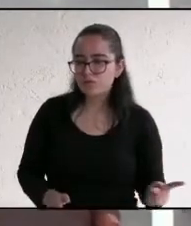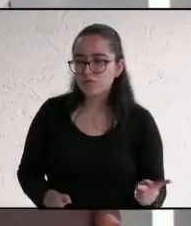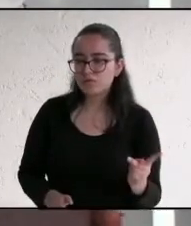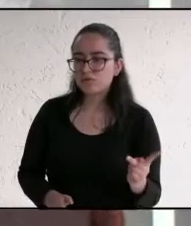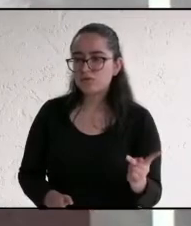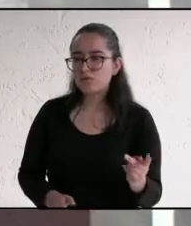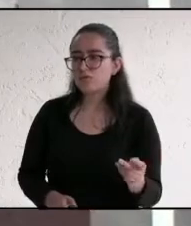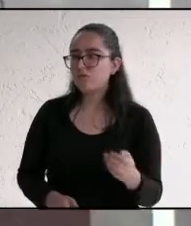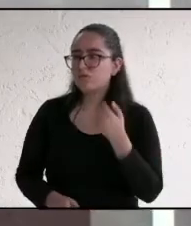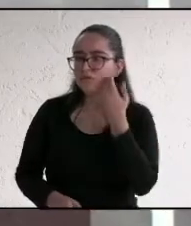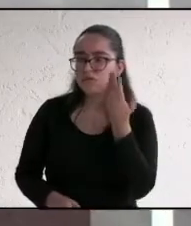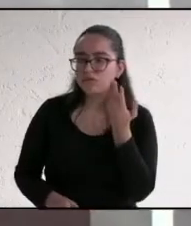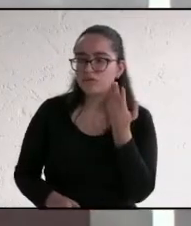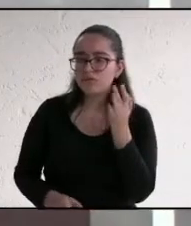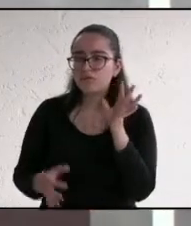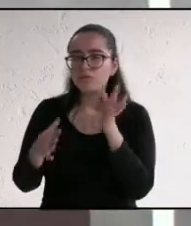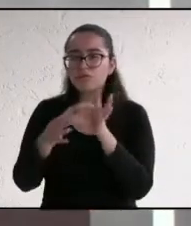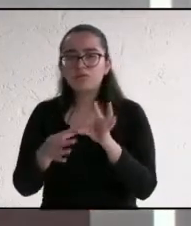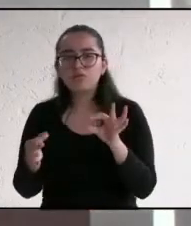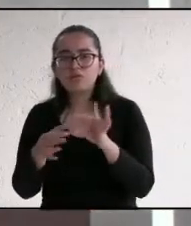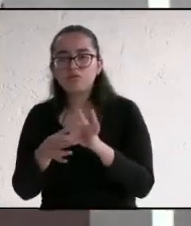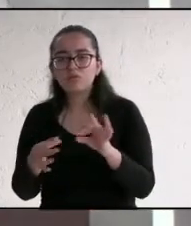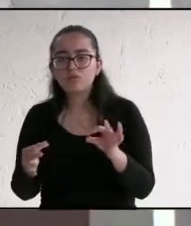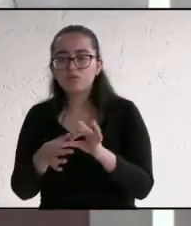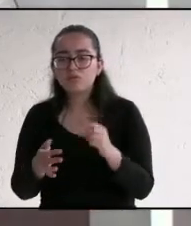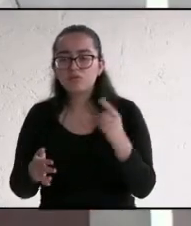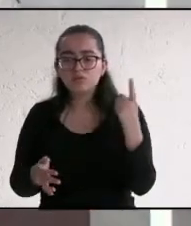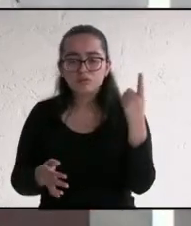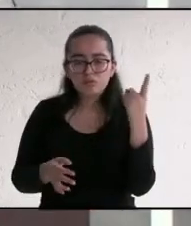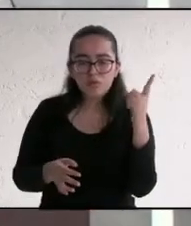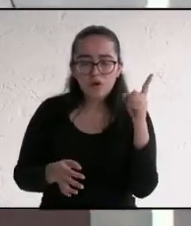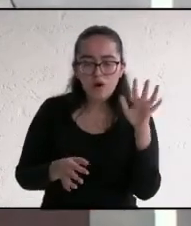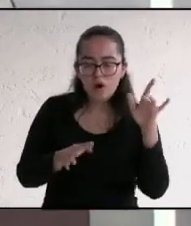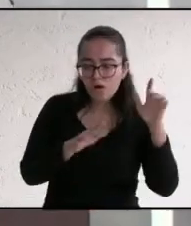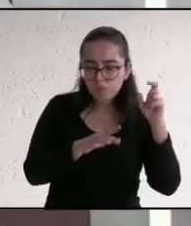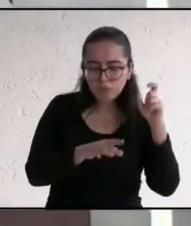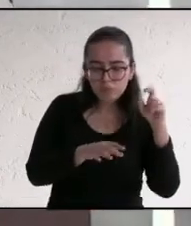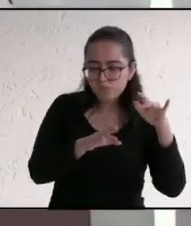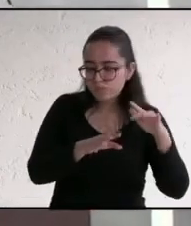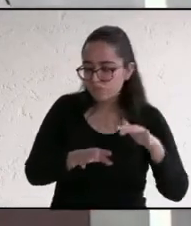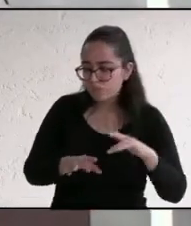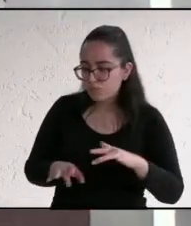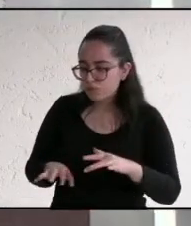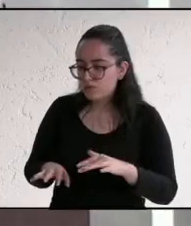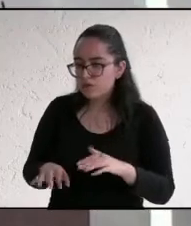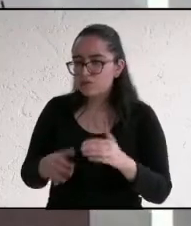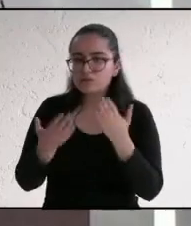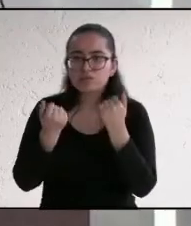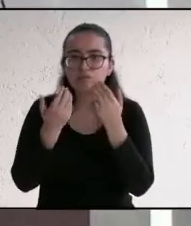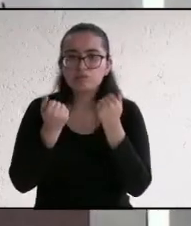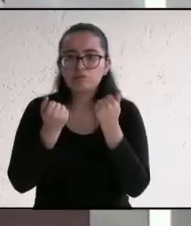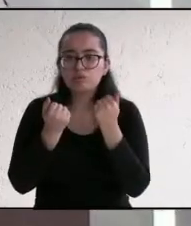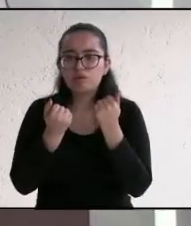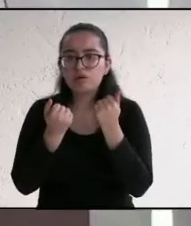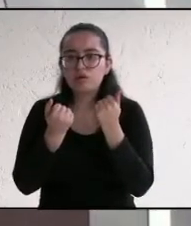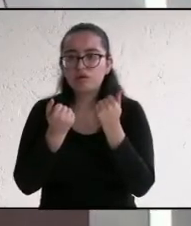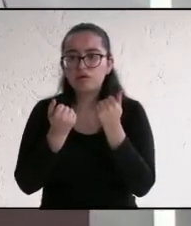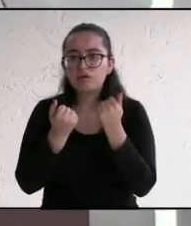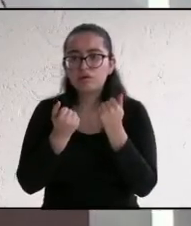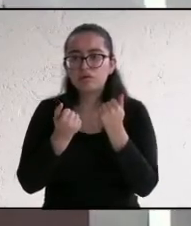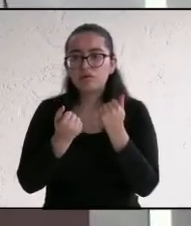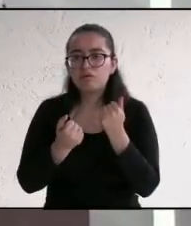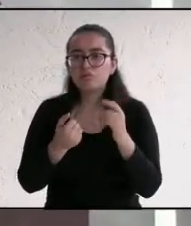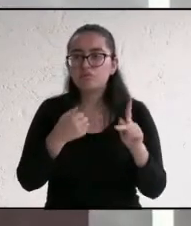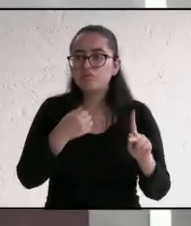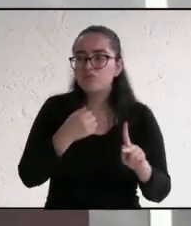quiero comentarles que no tenemos una sola planta de tratamiento en el municipio de Actopan que esté funcionando y el